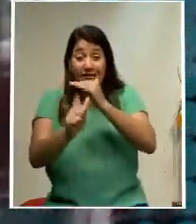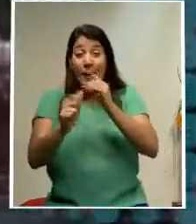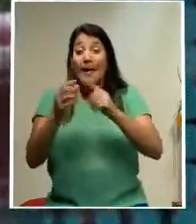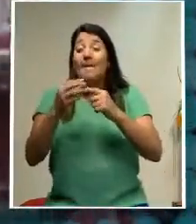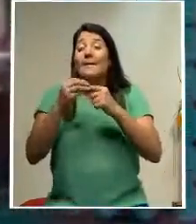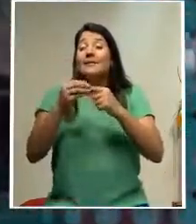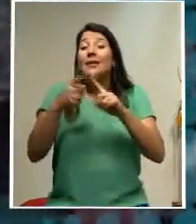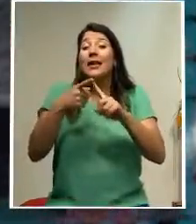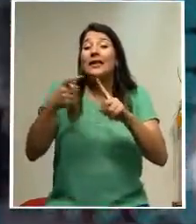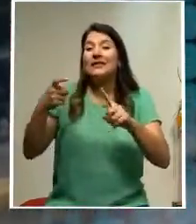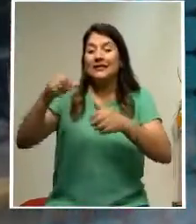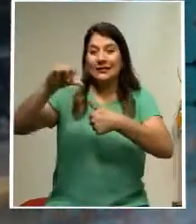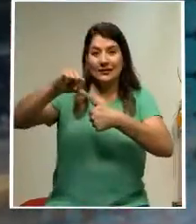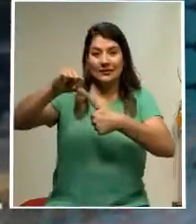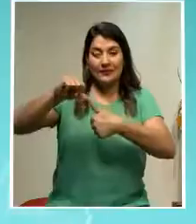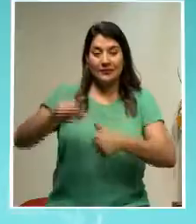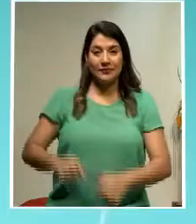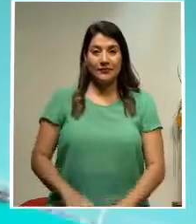de Centroamérica.